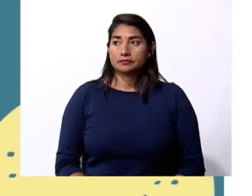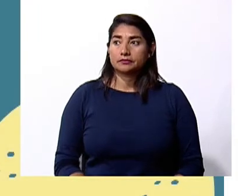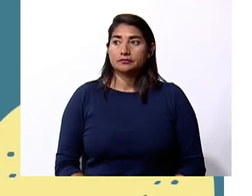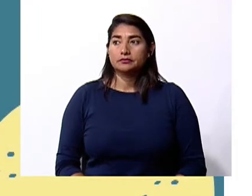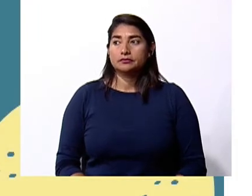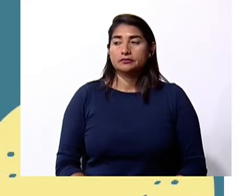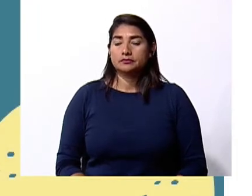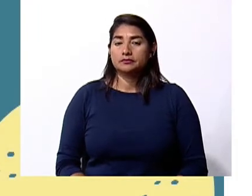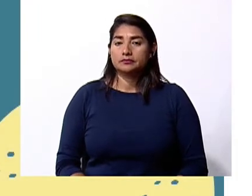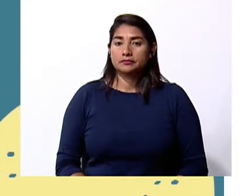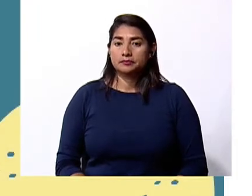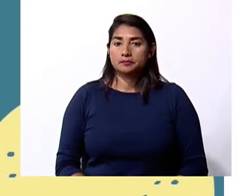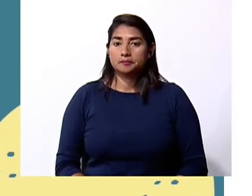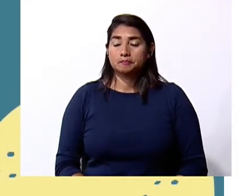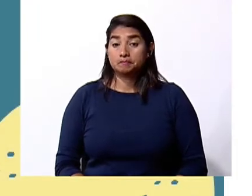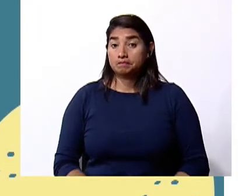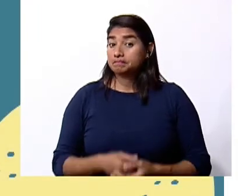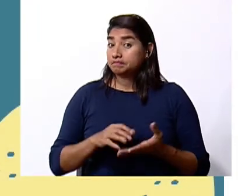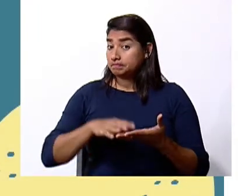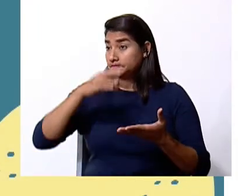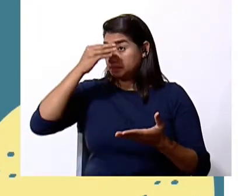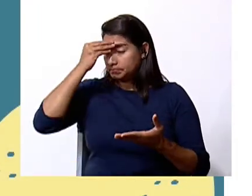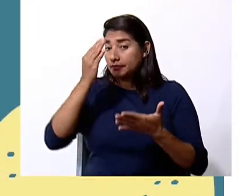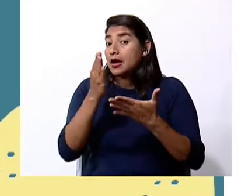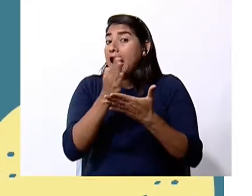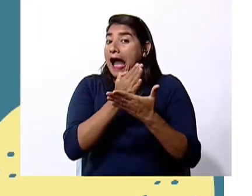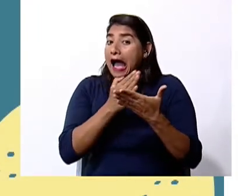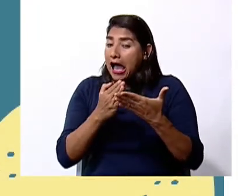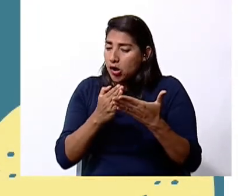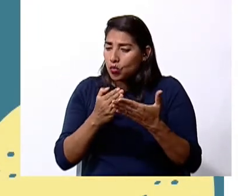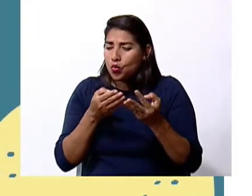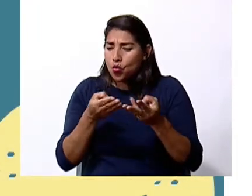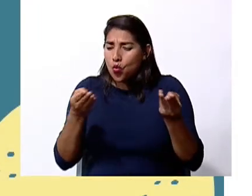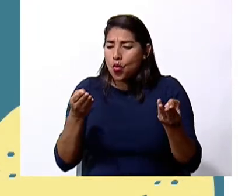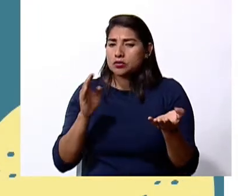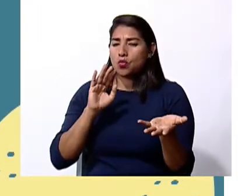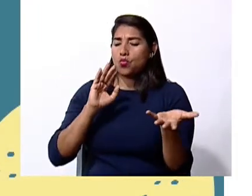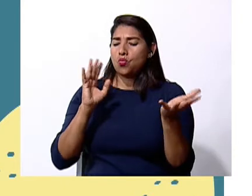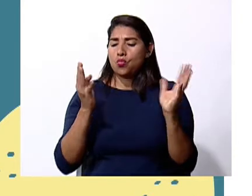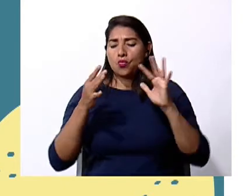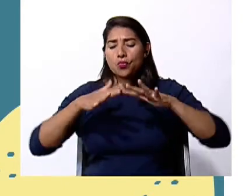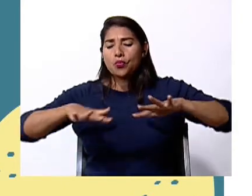A continuación vamos a analizar algunos factores del clima.